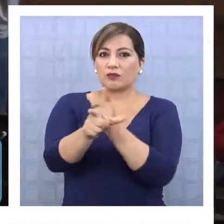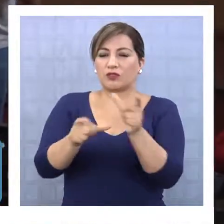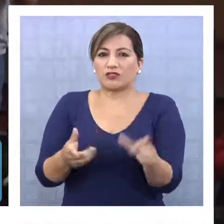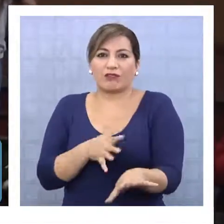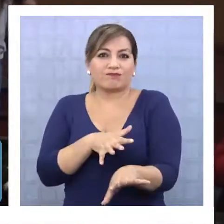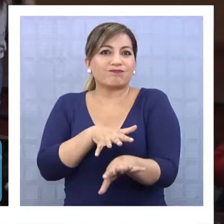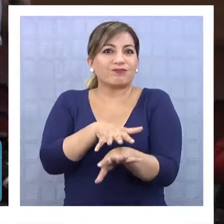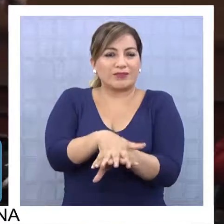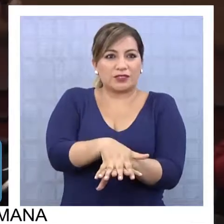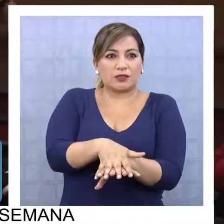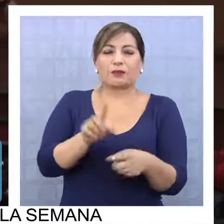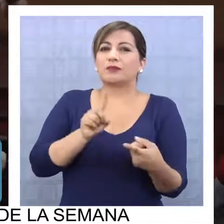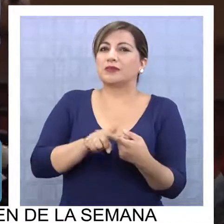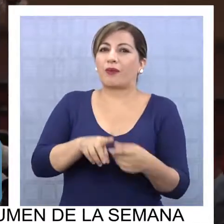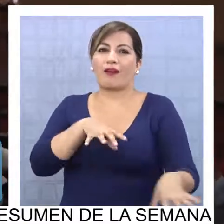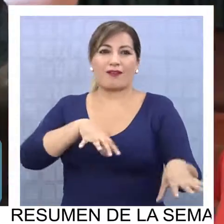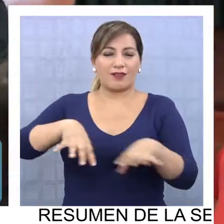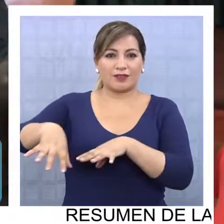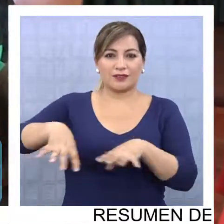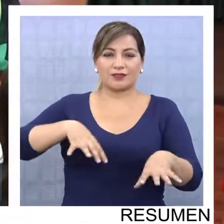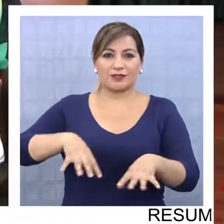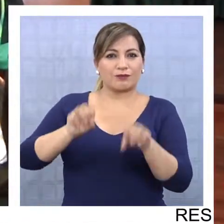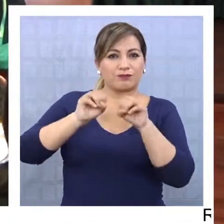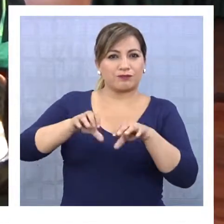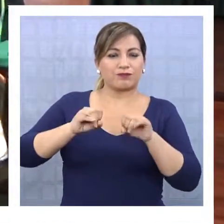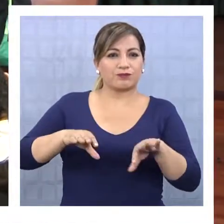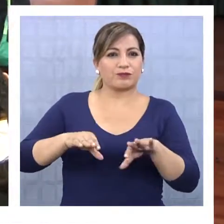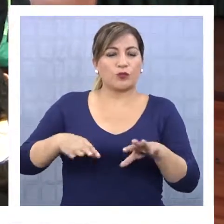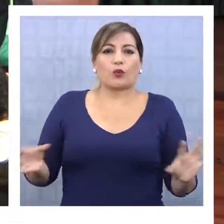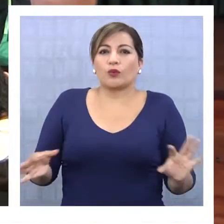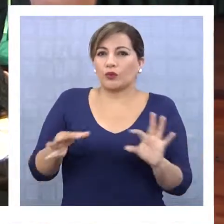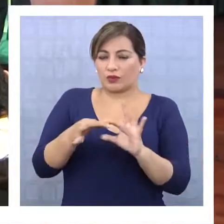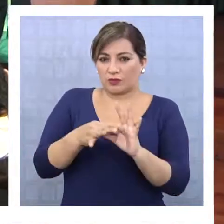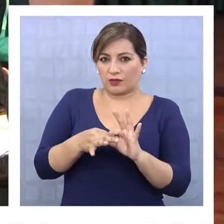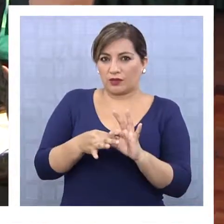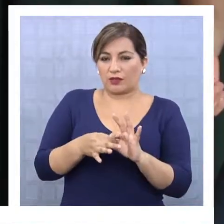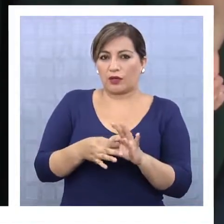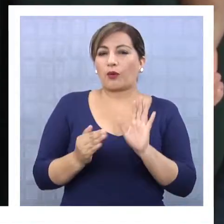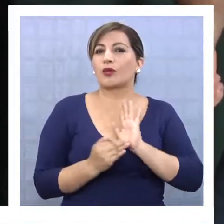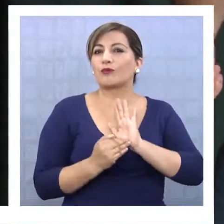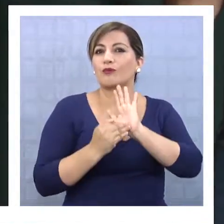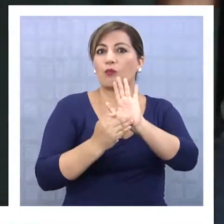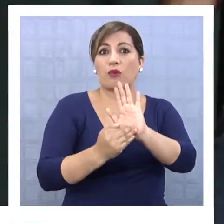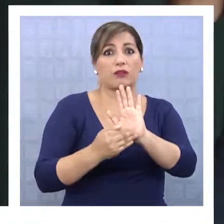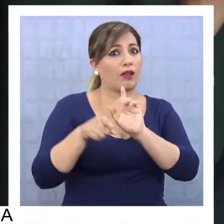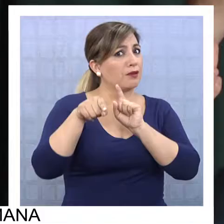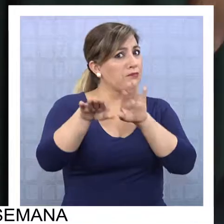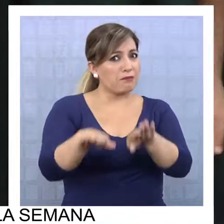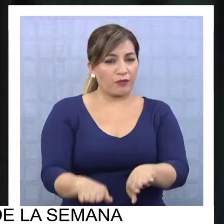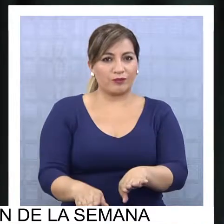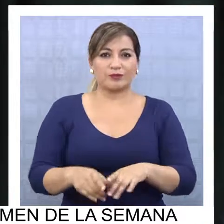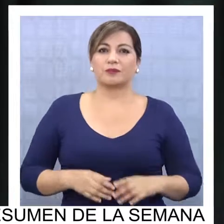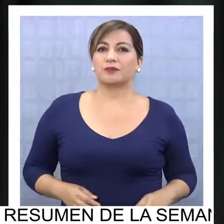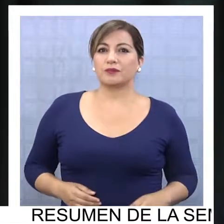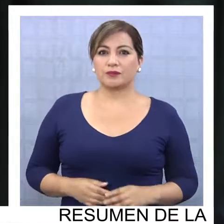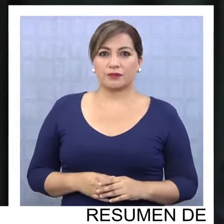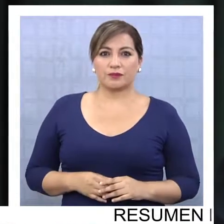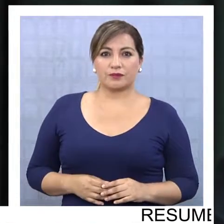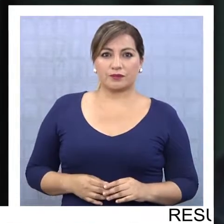los deportistas adaptados, participando de actividades de capacitación en forma conjunta con demostraciones en vivo.